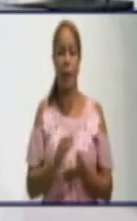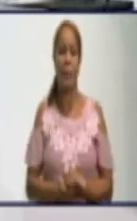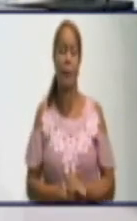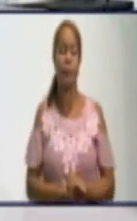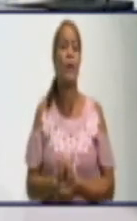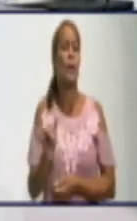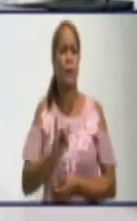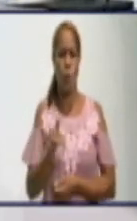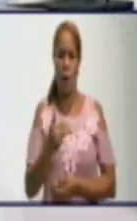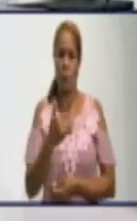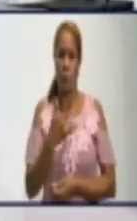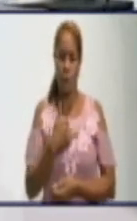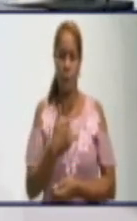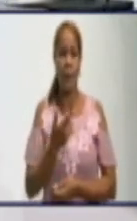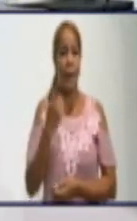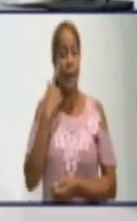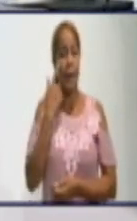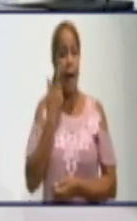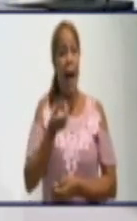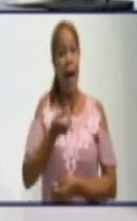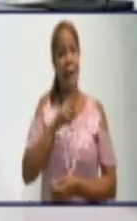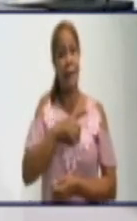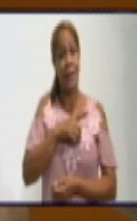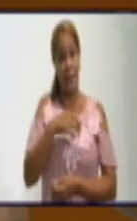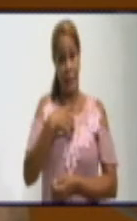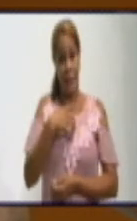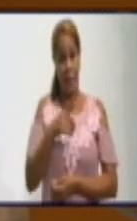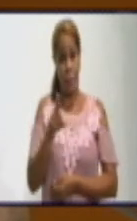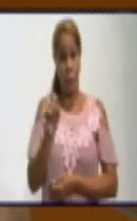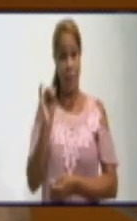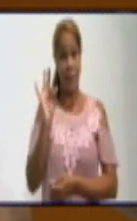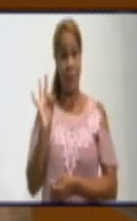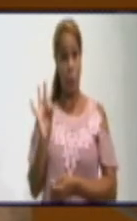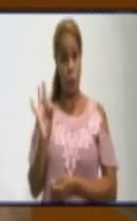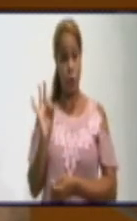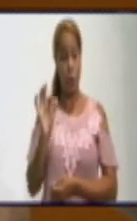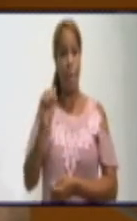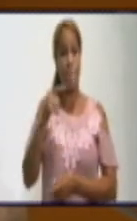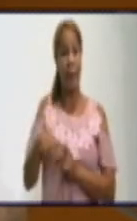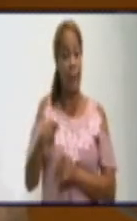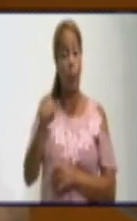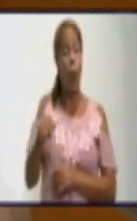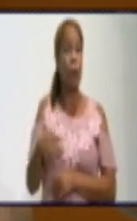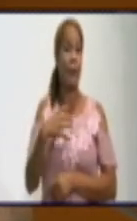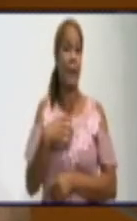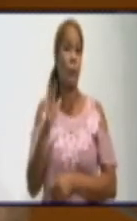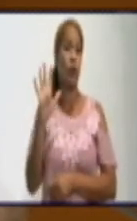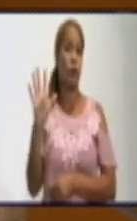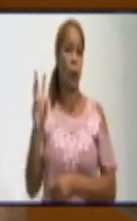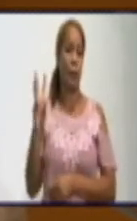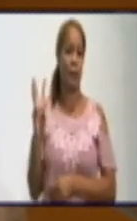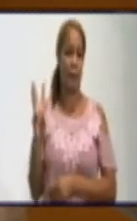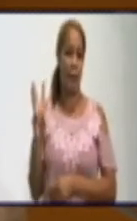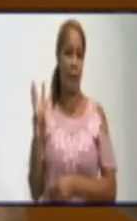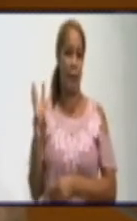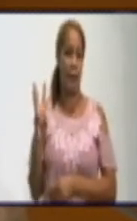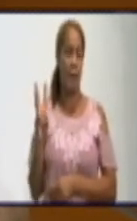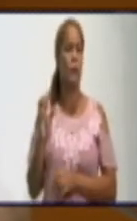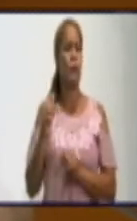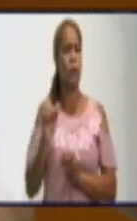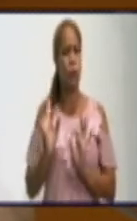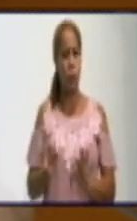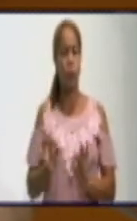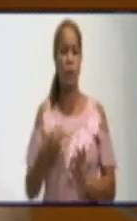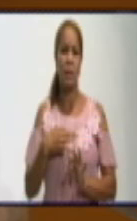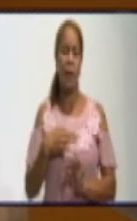como ustedes ven, ayer tuvimos 18, pero ya hoy tenemos 53. Es decir, como siempre digo, vamos a olvidarnos